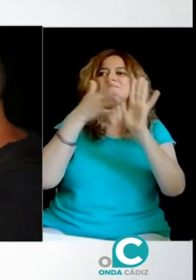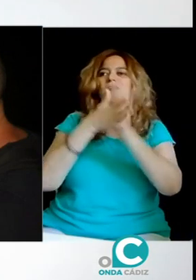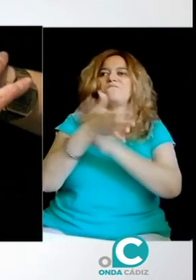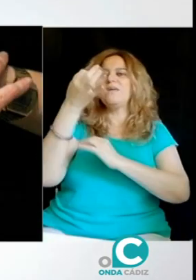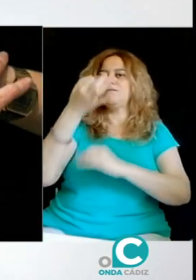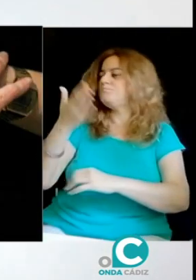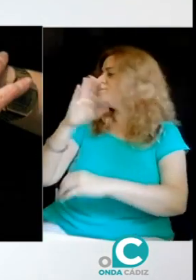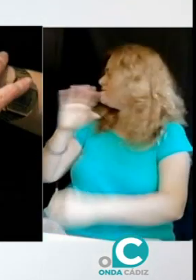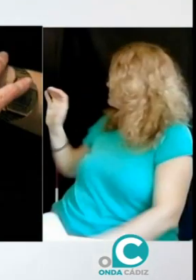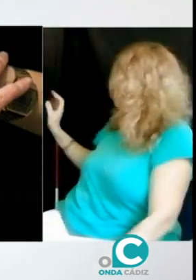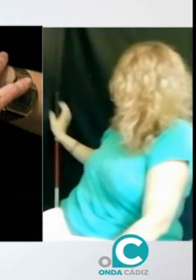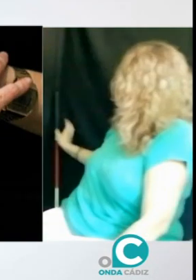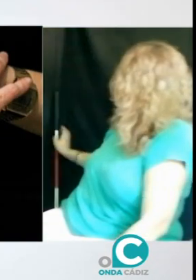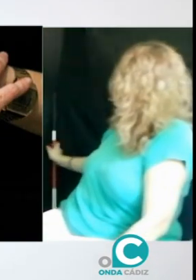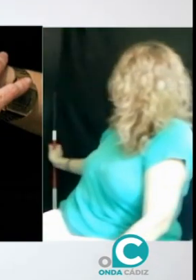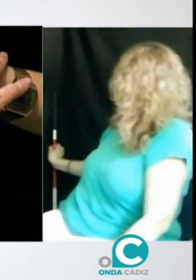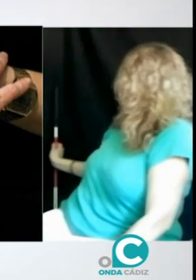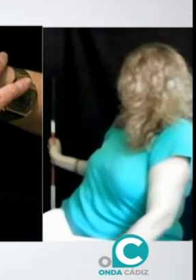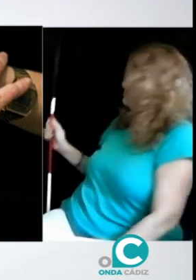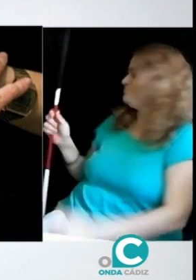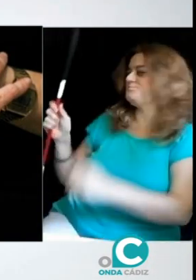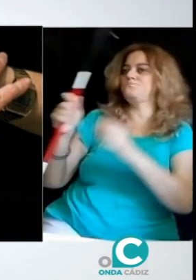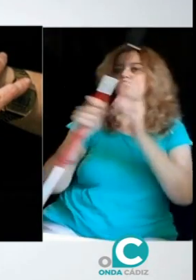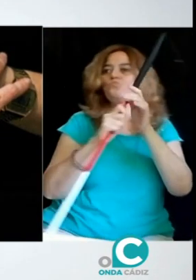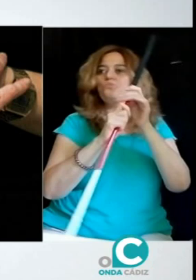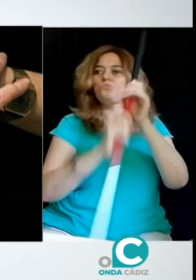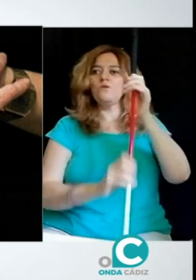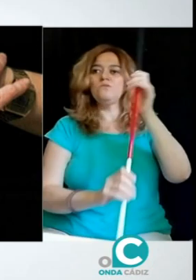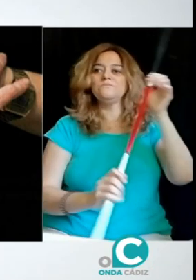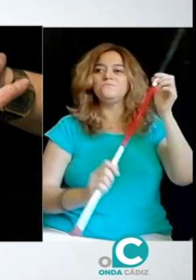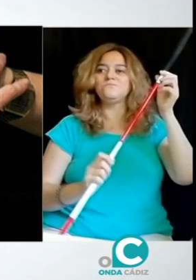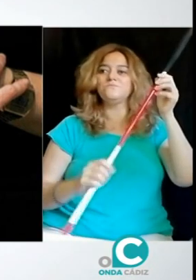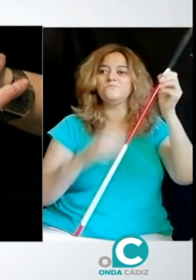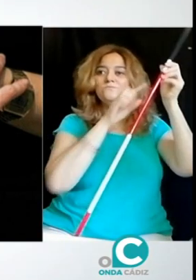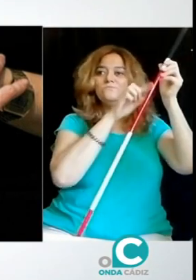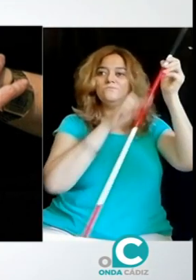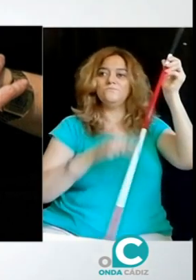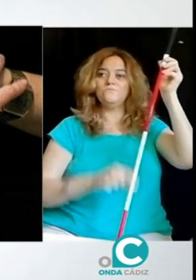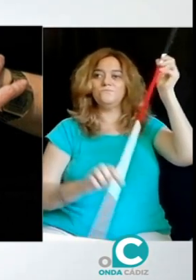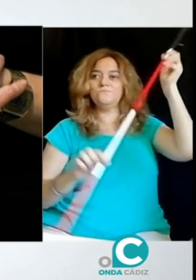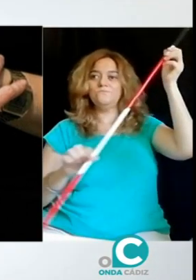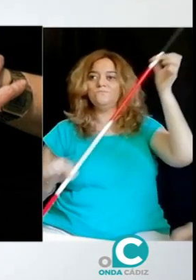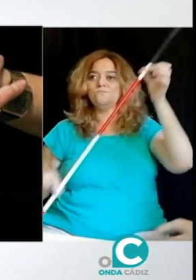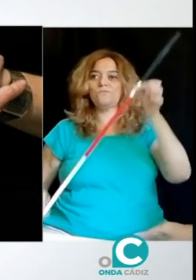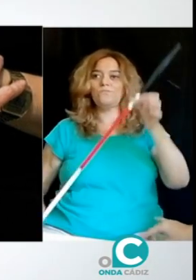discapacidad. Entonces, por ejemplo, nosotros siempre llevamos este bastón que nos identifica, no sé si me lo veis bien.